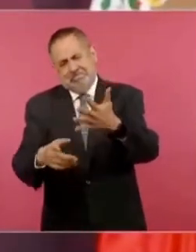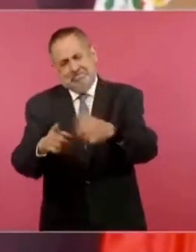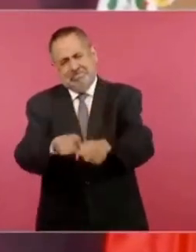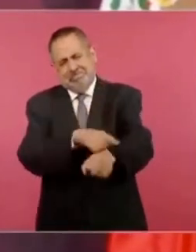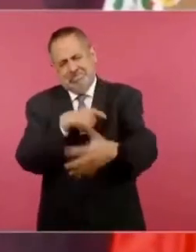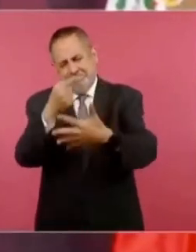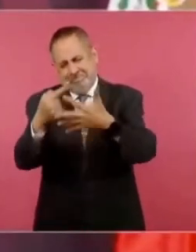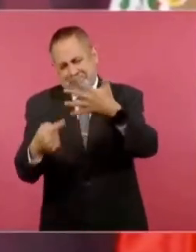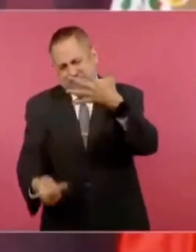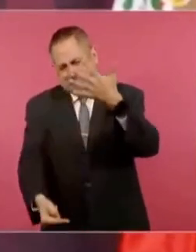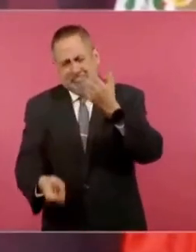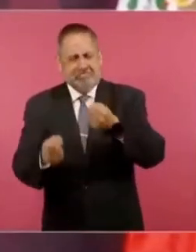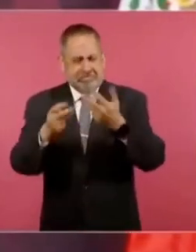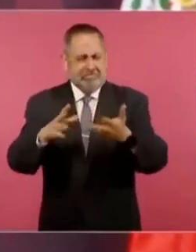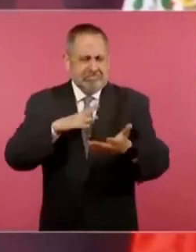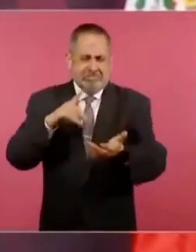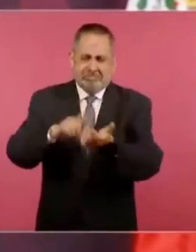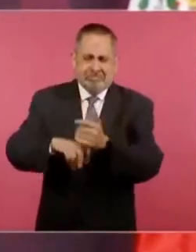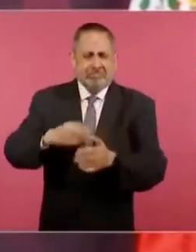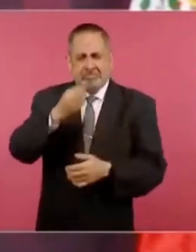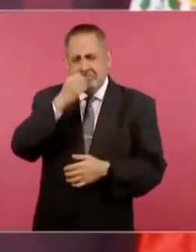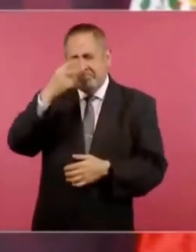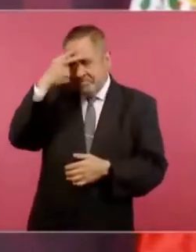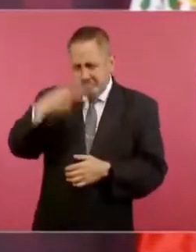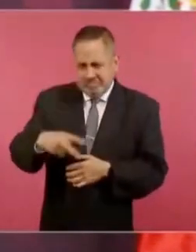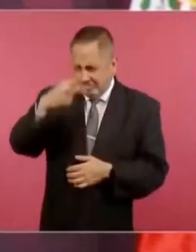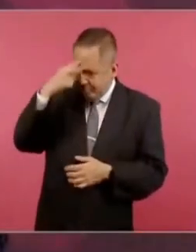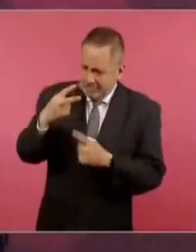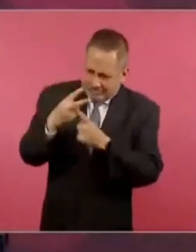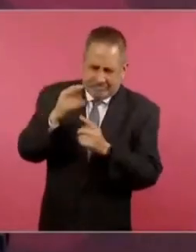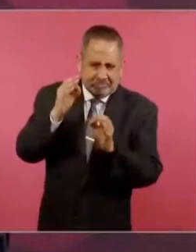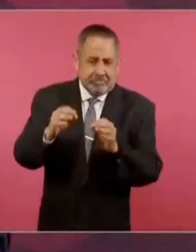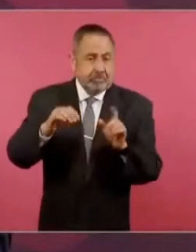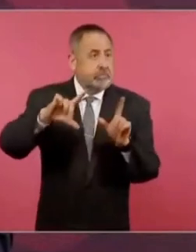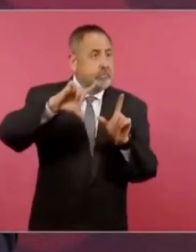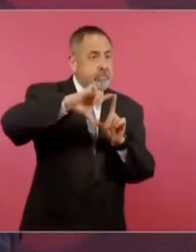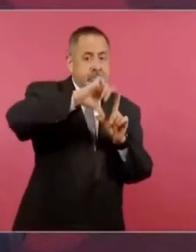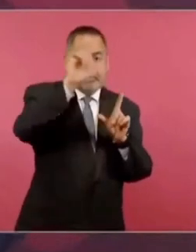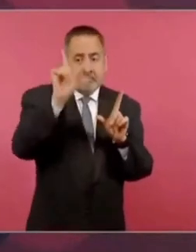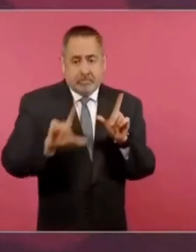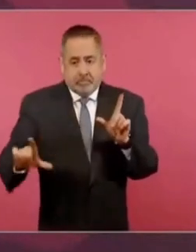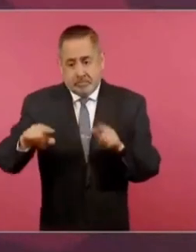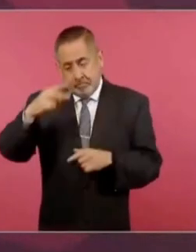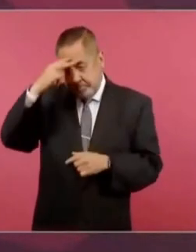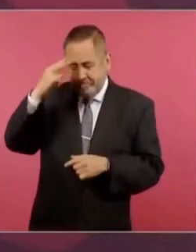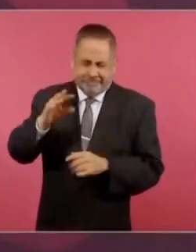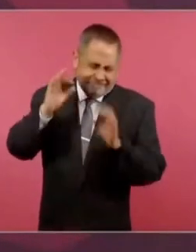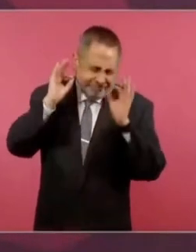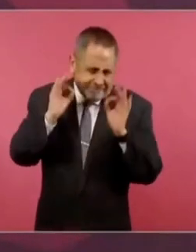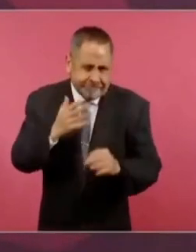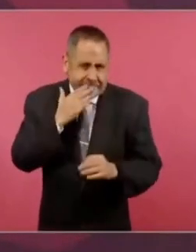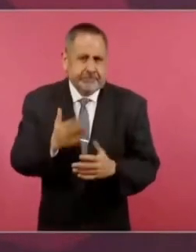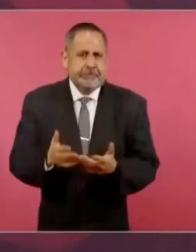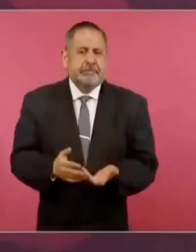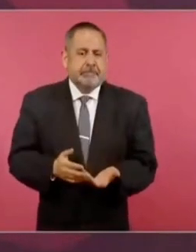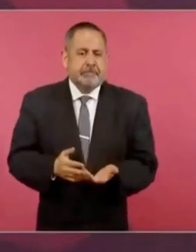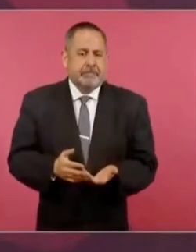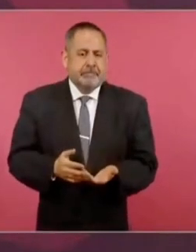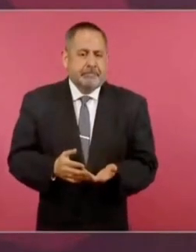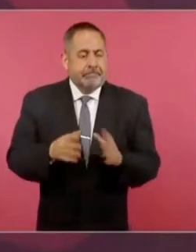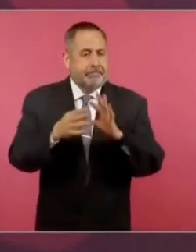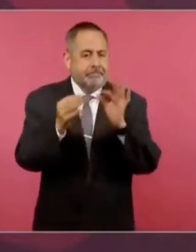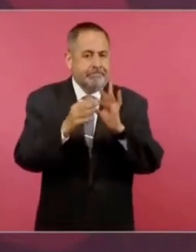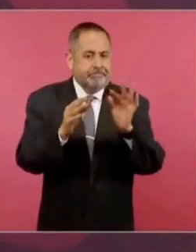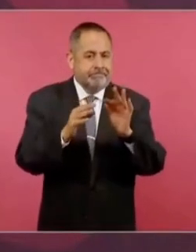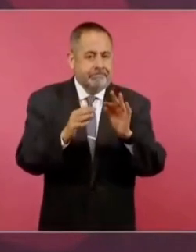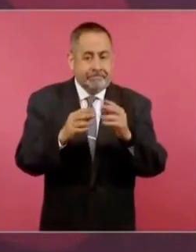la comida durante mucho tiempo de todo el país, pero entonces ya nos tendremos que